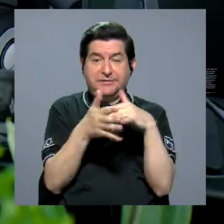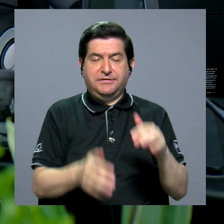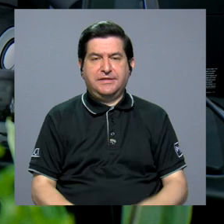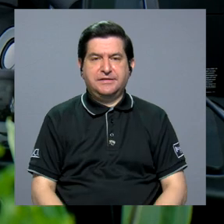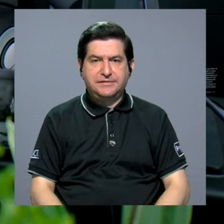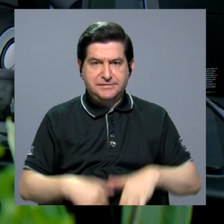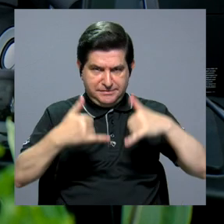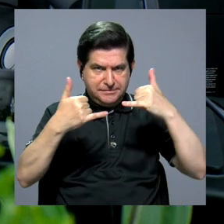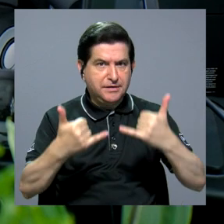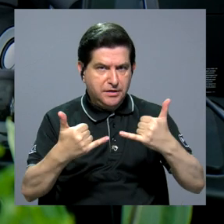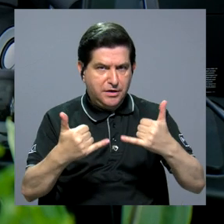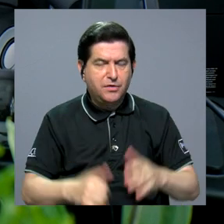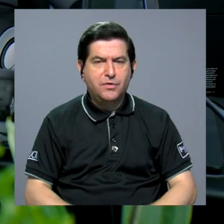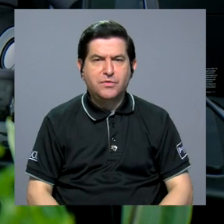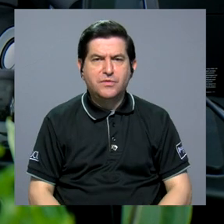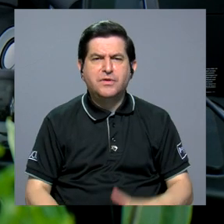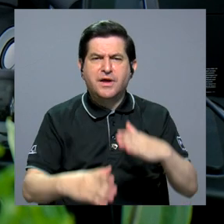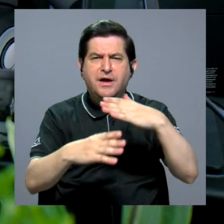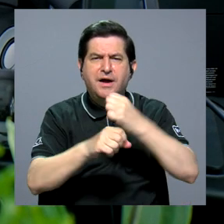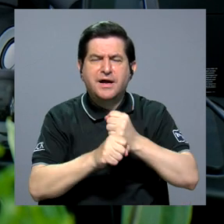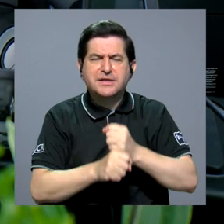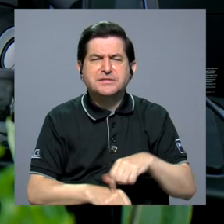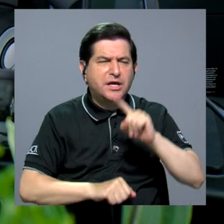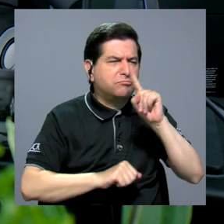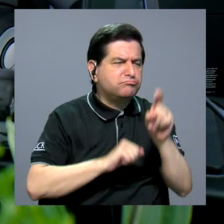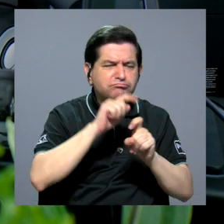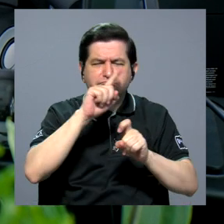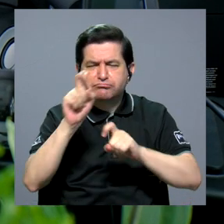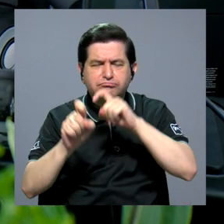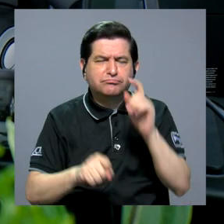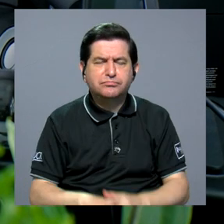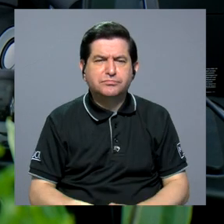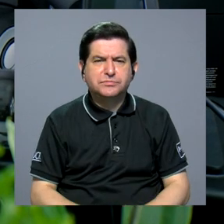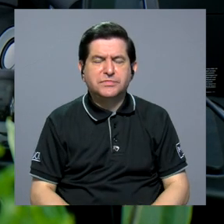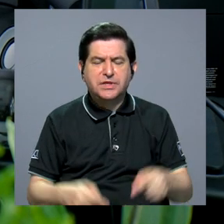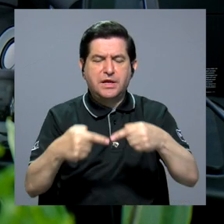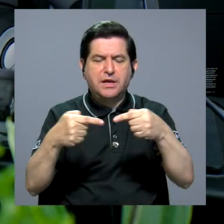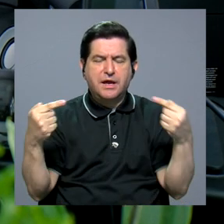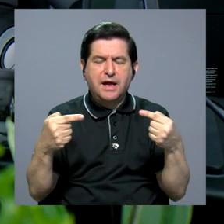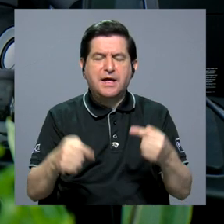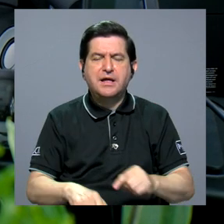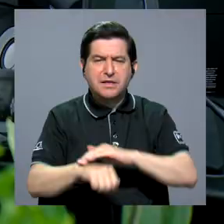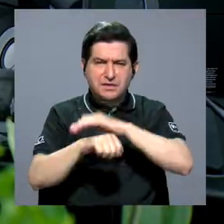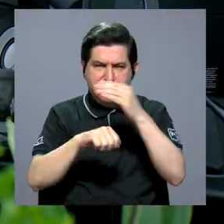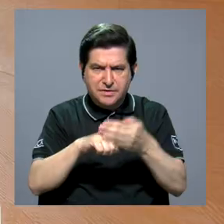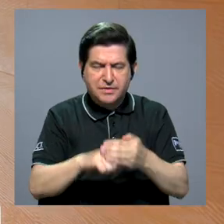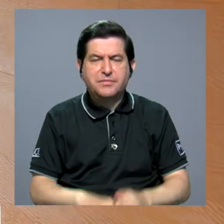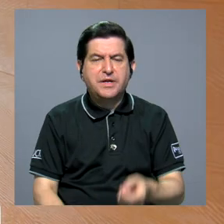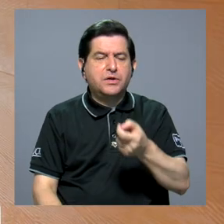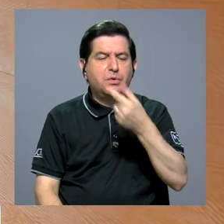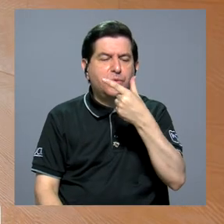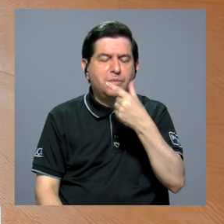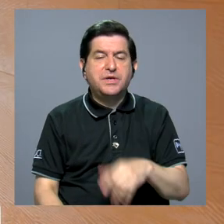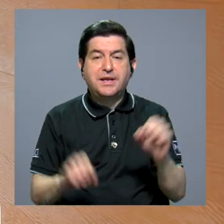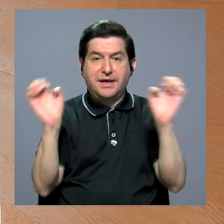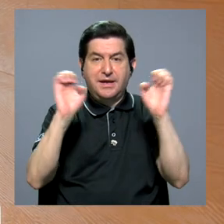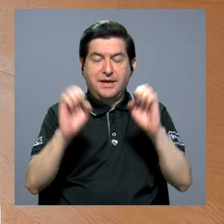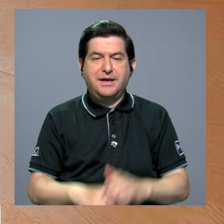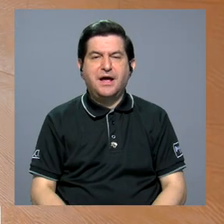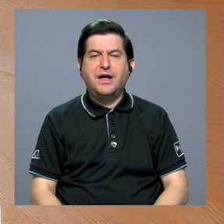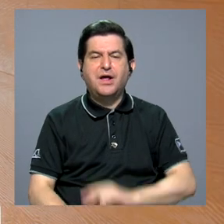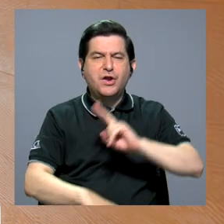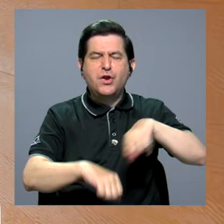En esta ocasión se está realizando un sondeo sobre la anticoncepción oral de emergencia, lo que